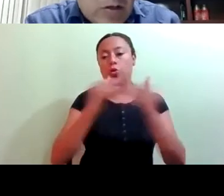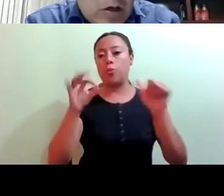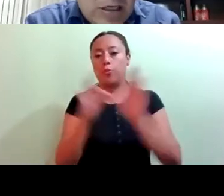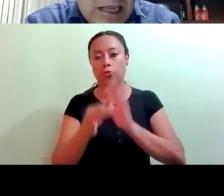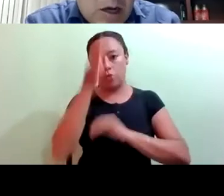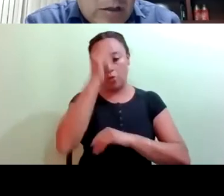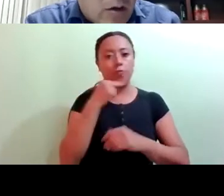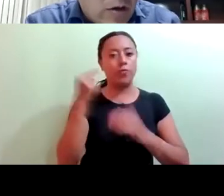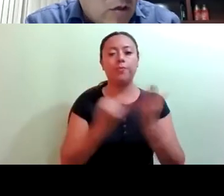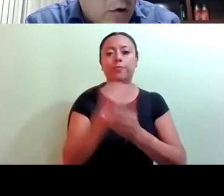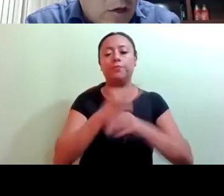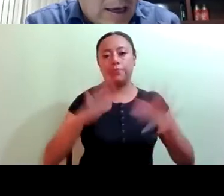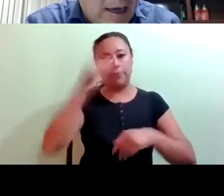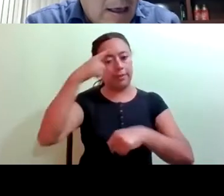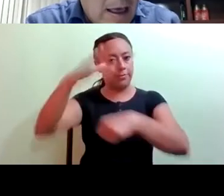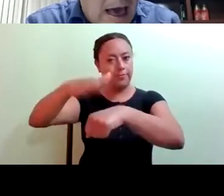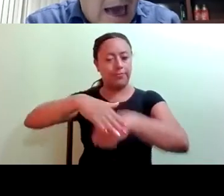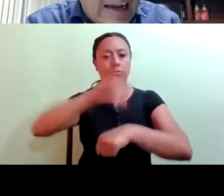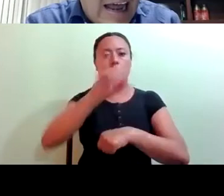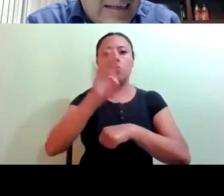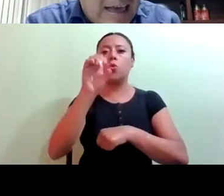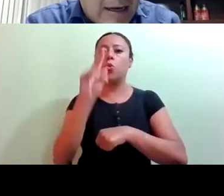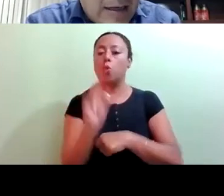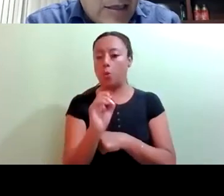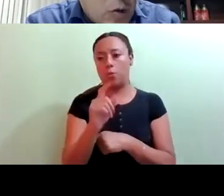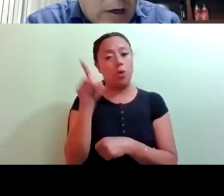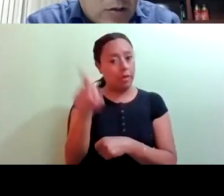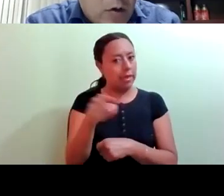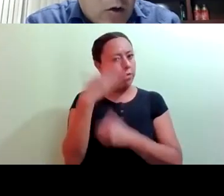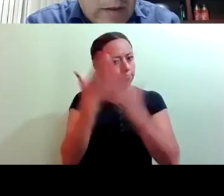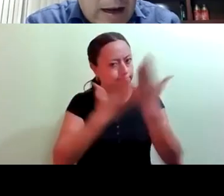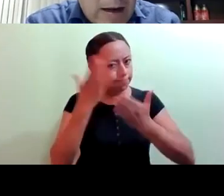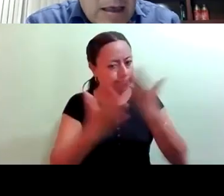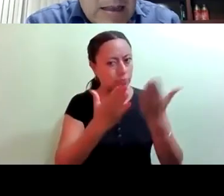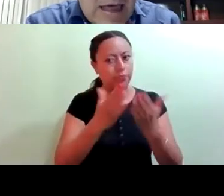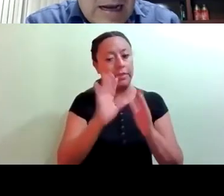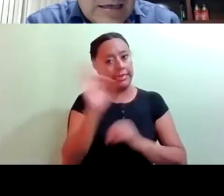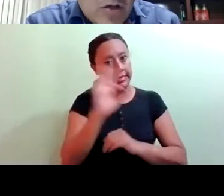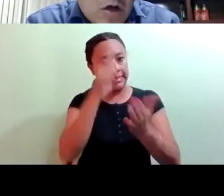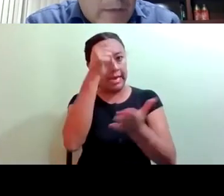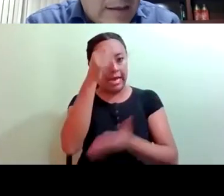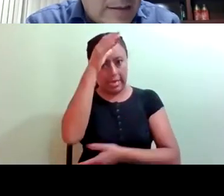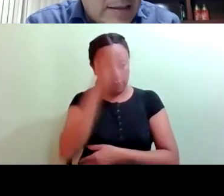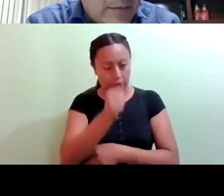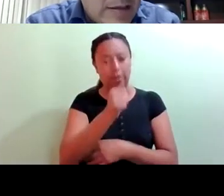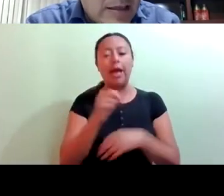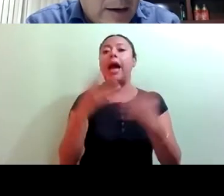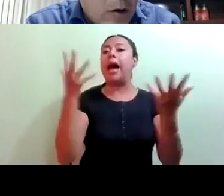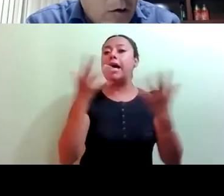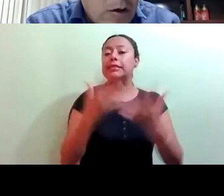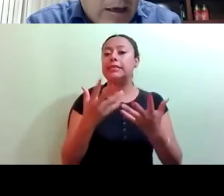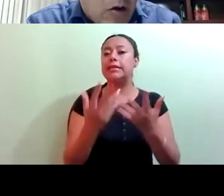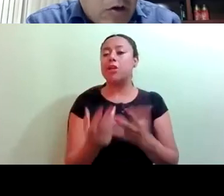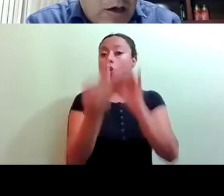el que se solicita a la Junta de Coordinación Política a analizar y en su caso acordar la realización de comparecencias y mesas de